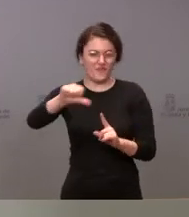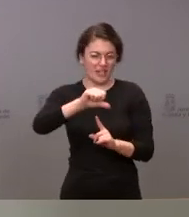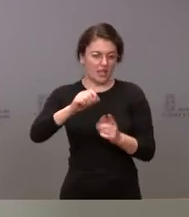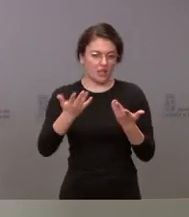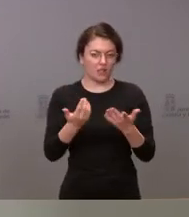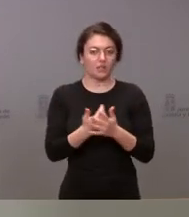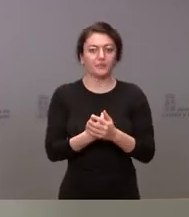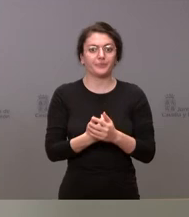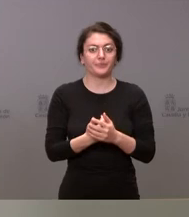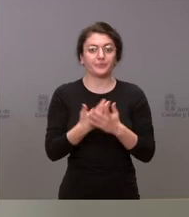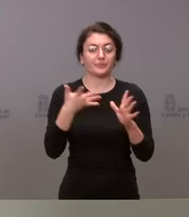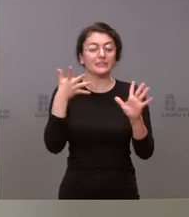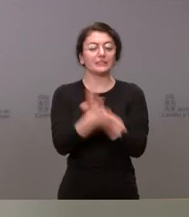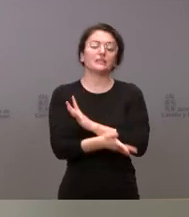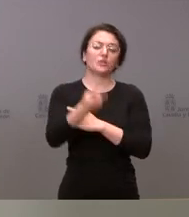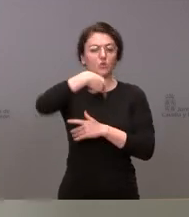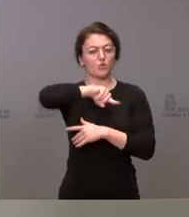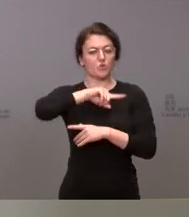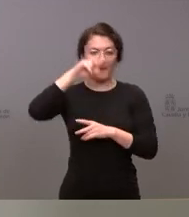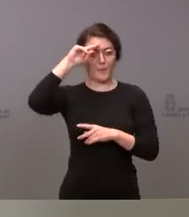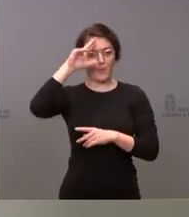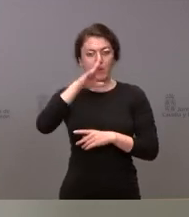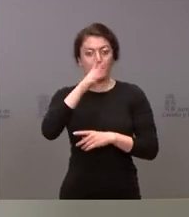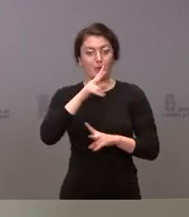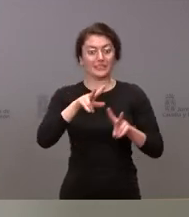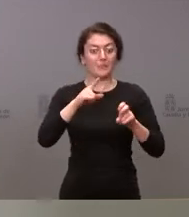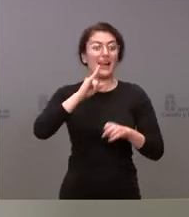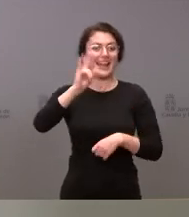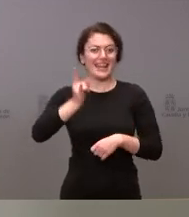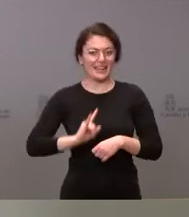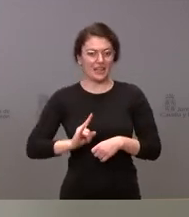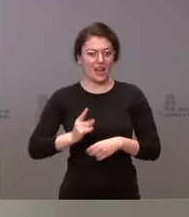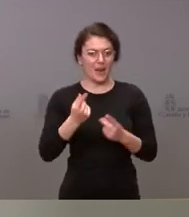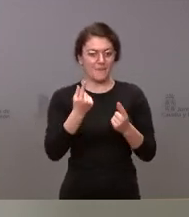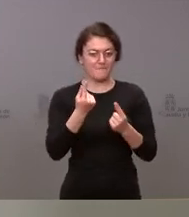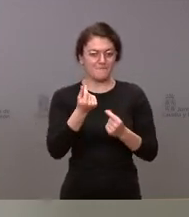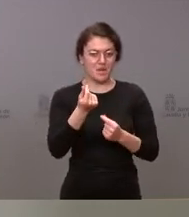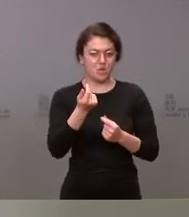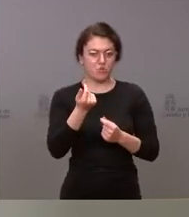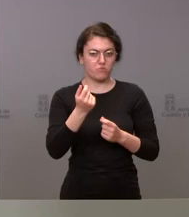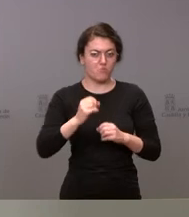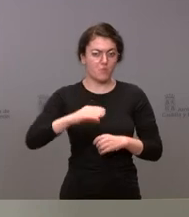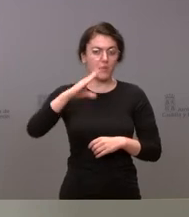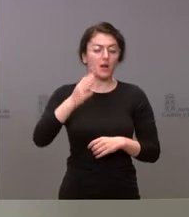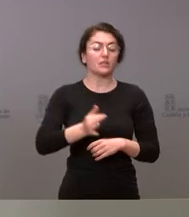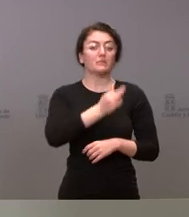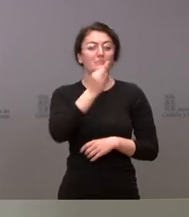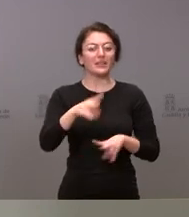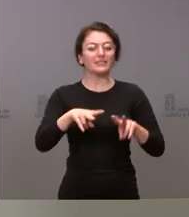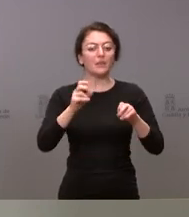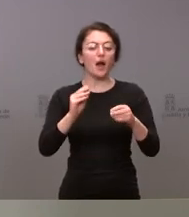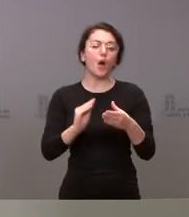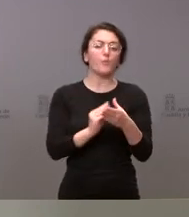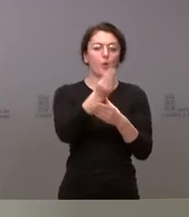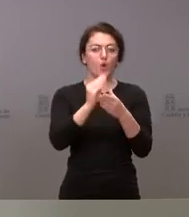Nos preocupa mucho la evolución del precio de la energía y también todo lo que tiene que ver con el suministro de productos, que